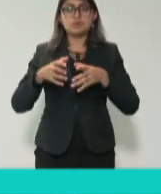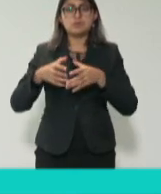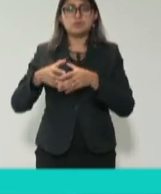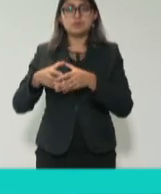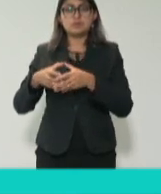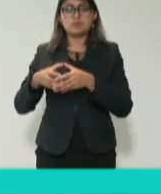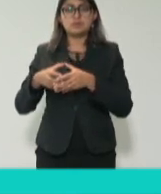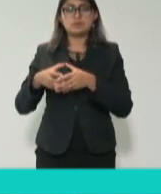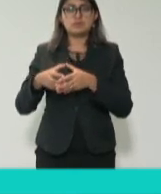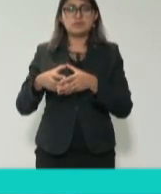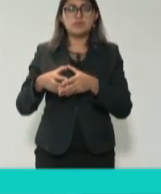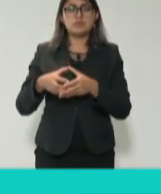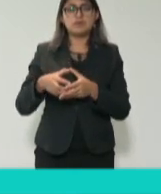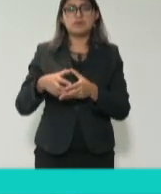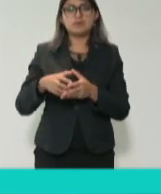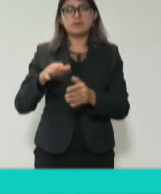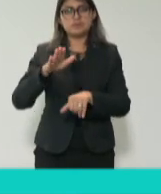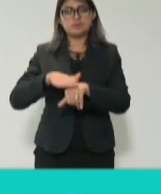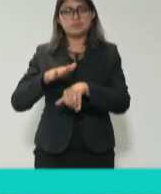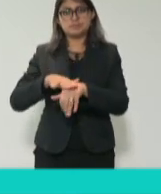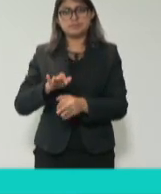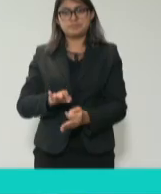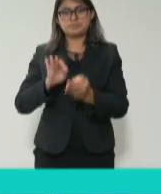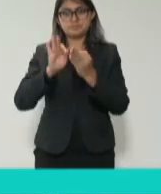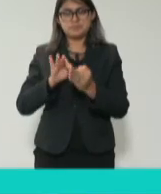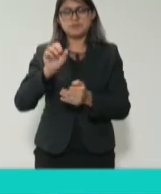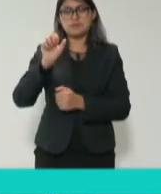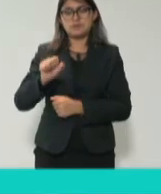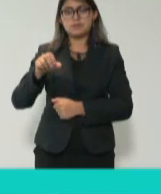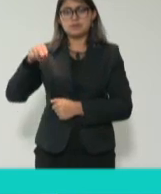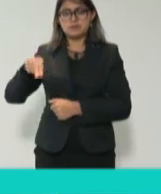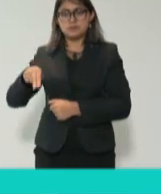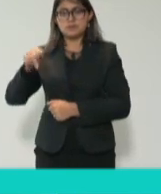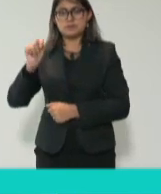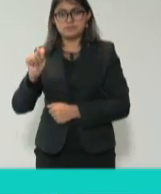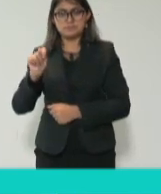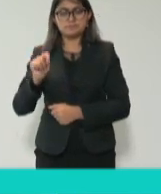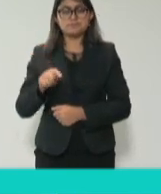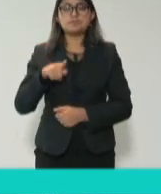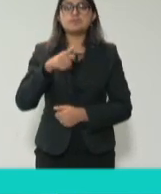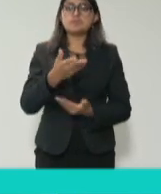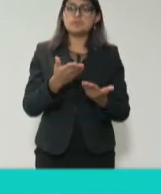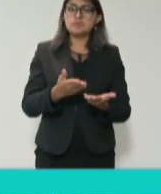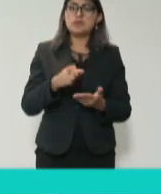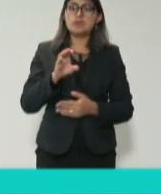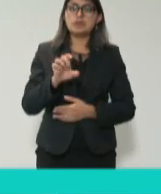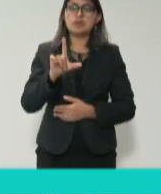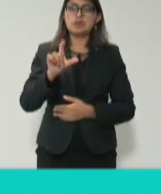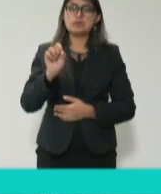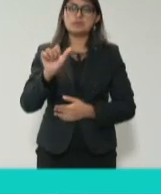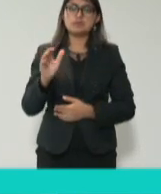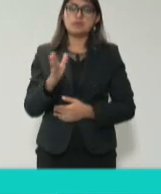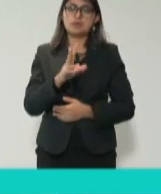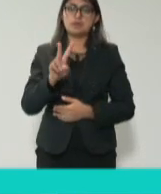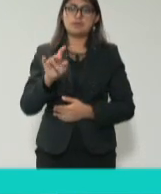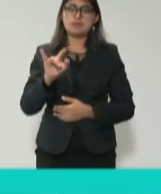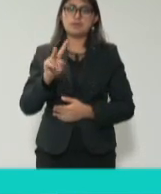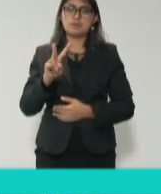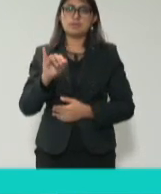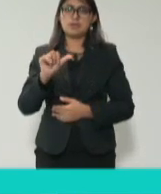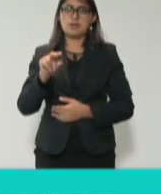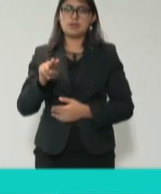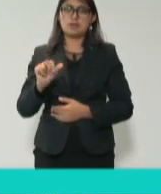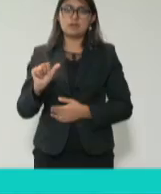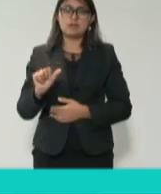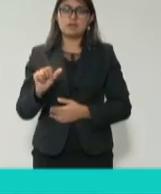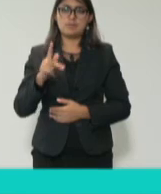Rendición de Cuentas del Sistema Nacional de Transparencia. El Sabiviana Peralta Hernández cuenta con estudios de maestría